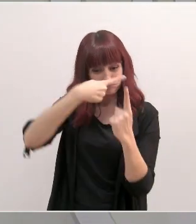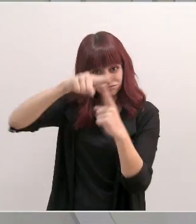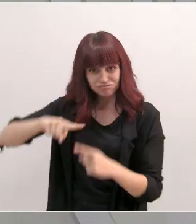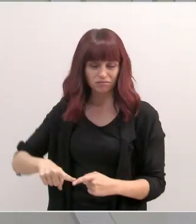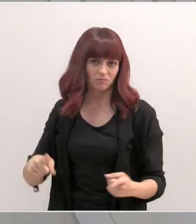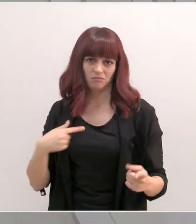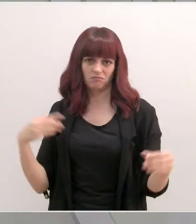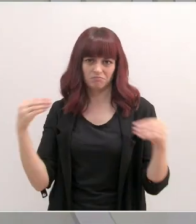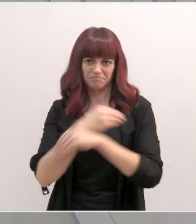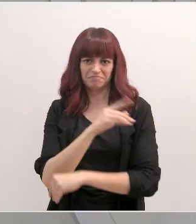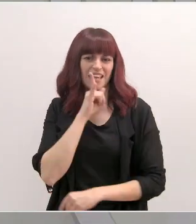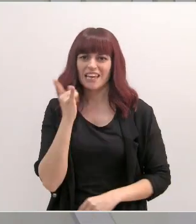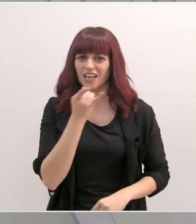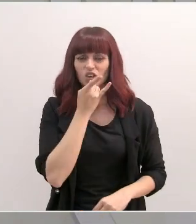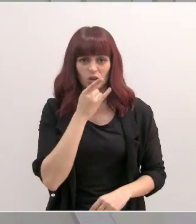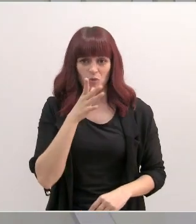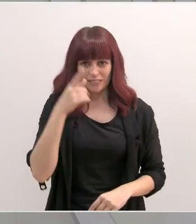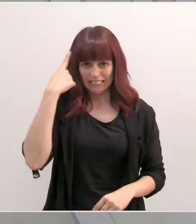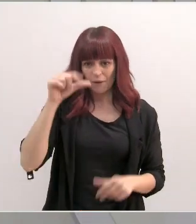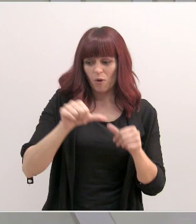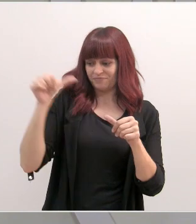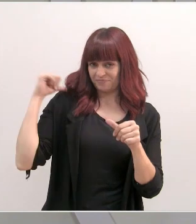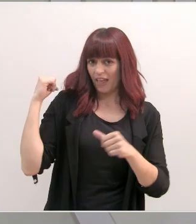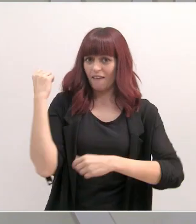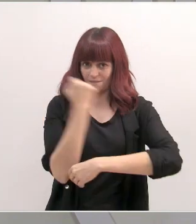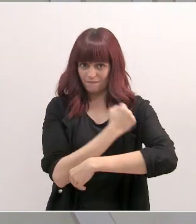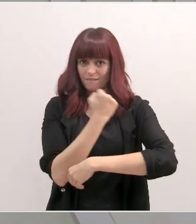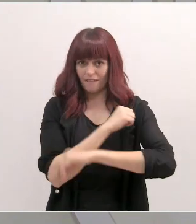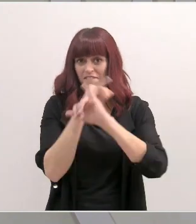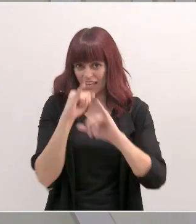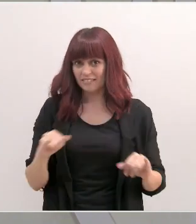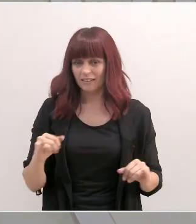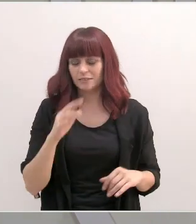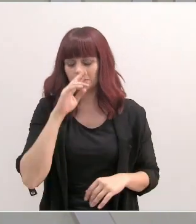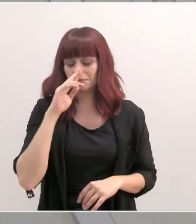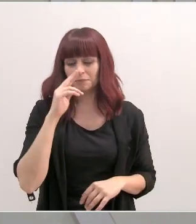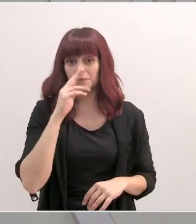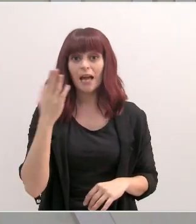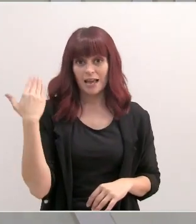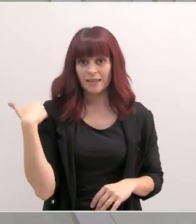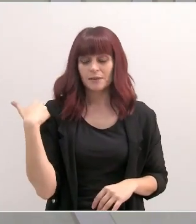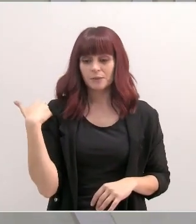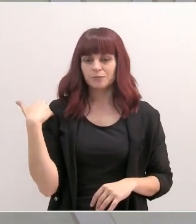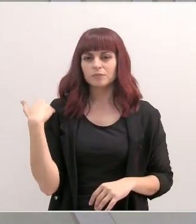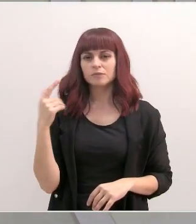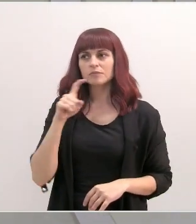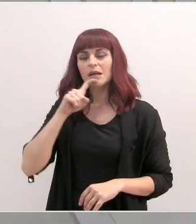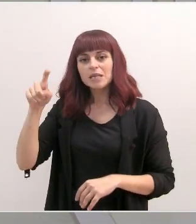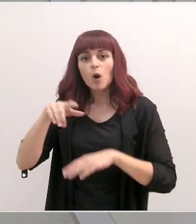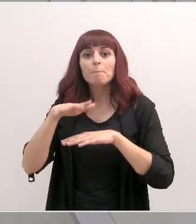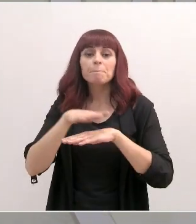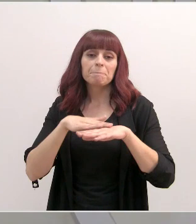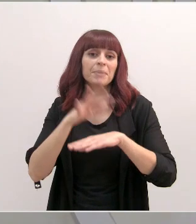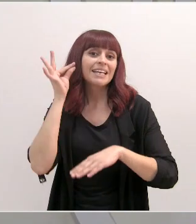precedentes las consecuencias de esto en las pasadas fiestas navideñas. Por ello, ayer se trasladó a la ministra nuestra